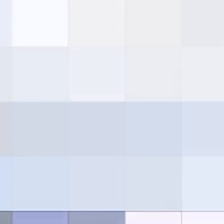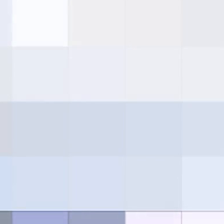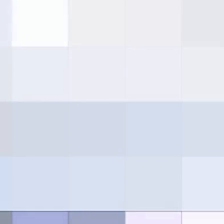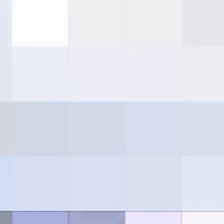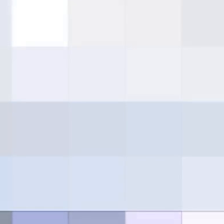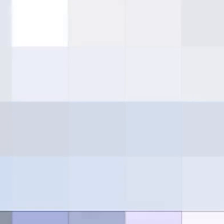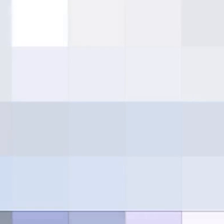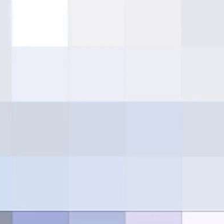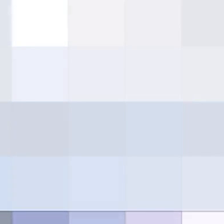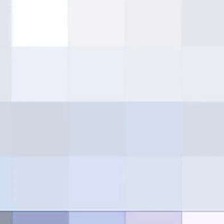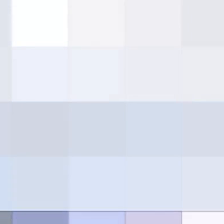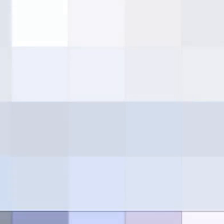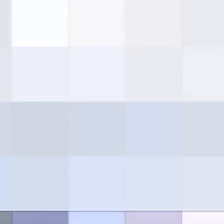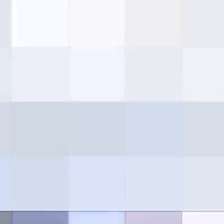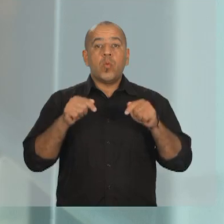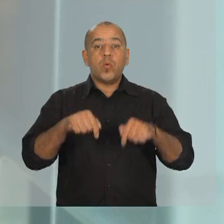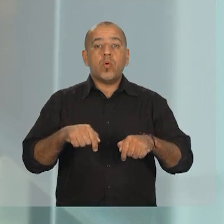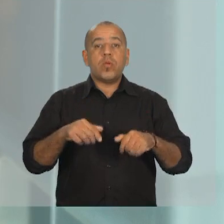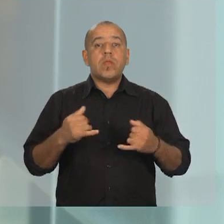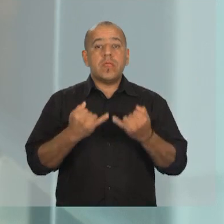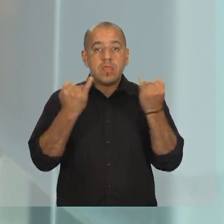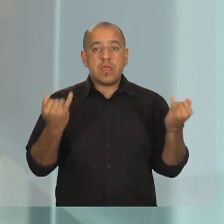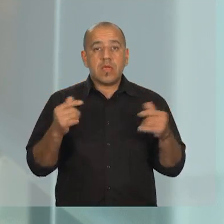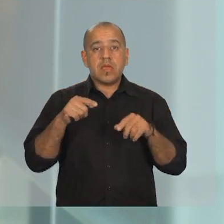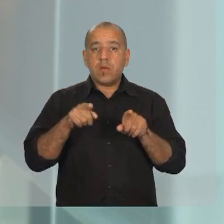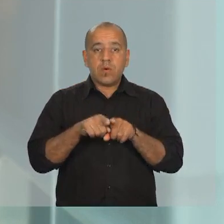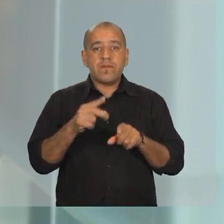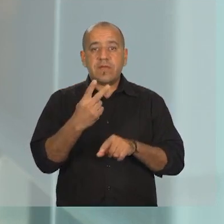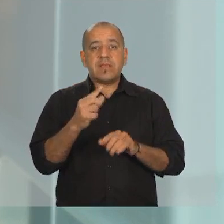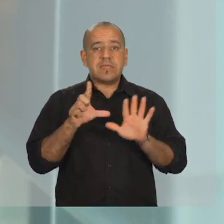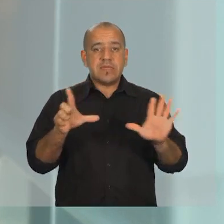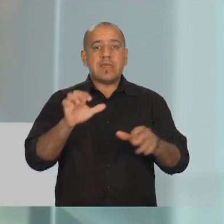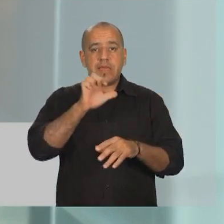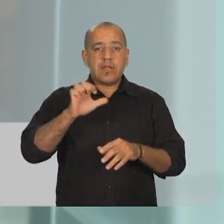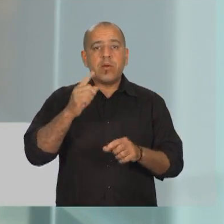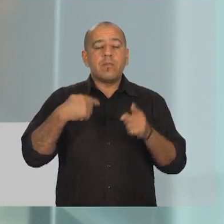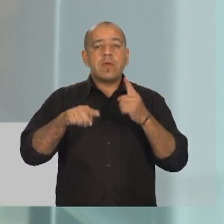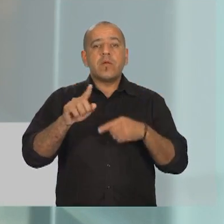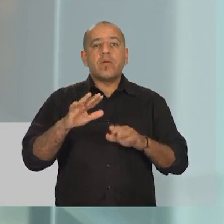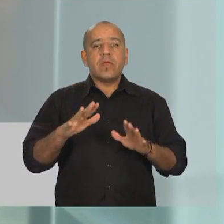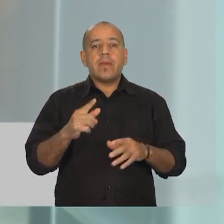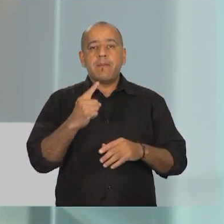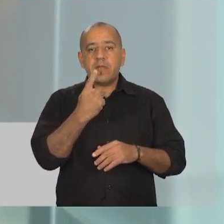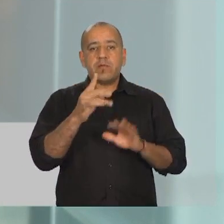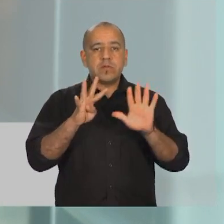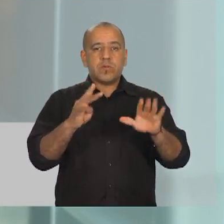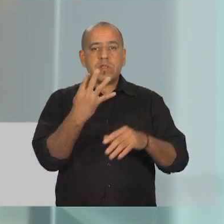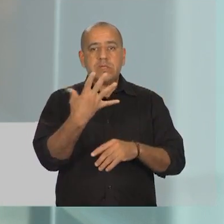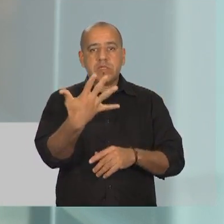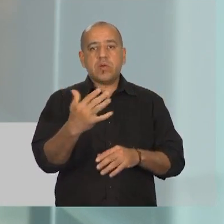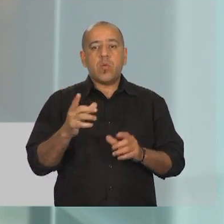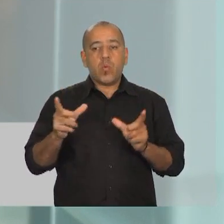Julia Muñoz. En un día como hoy, 27 de enero, pero de 1945,